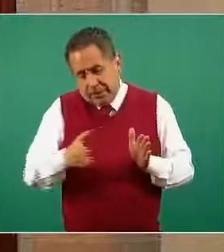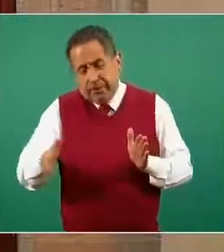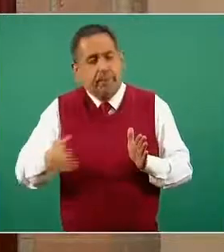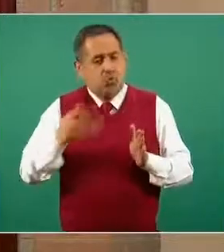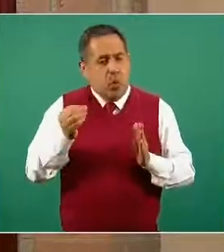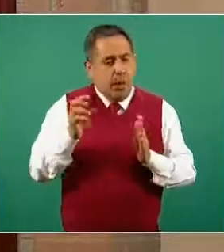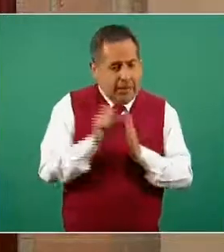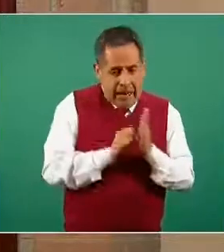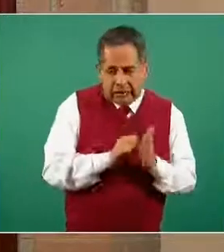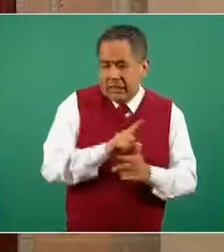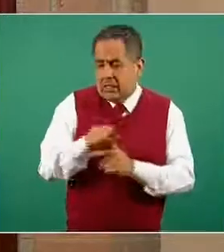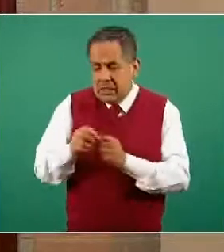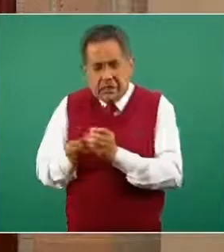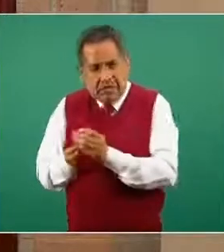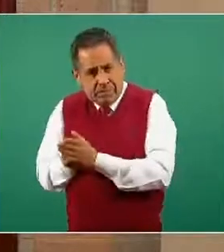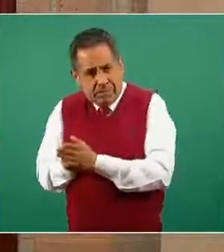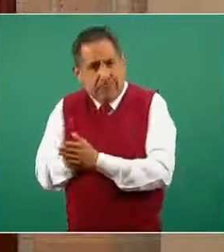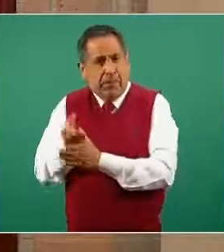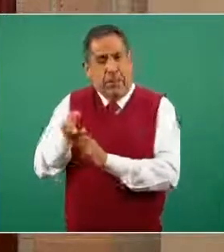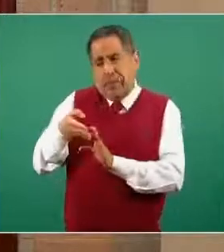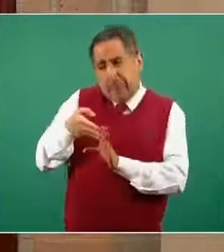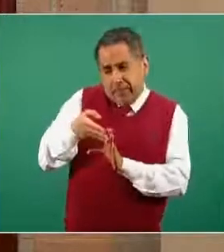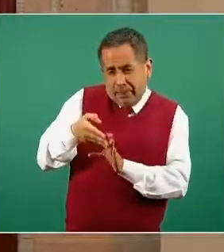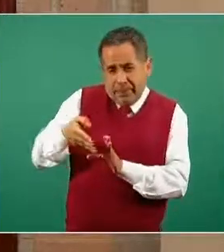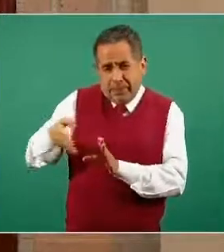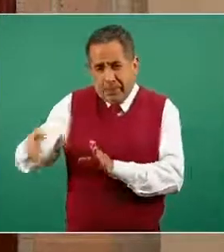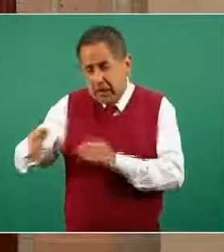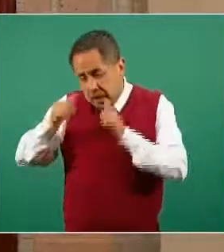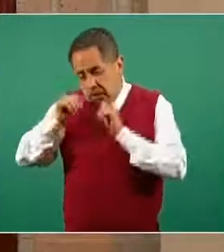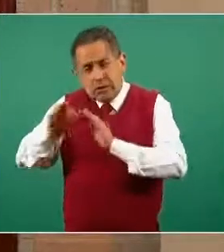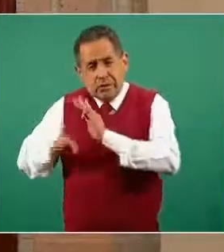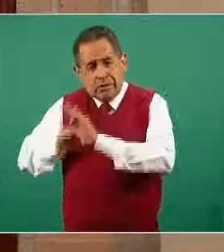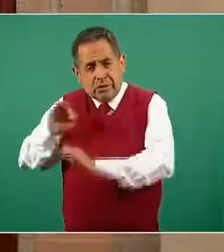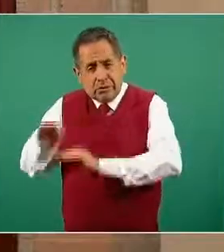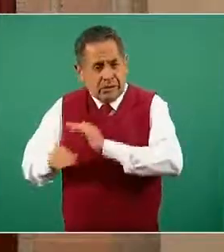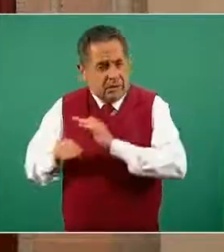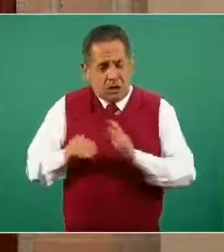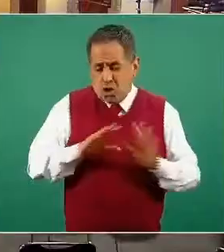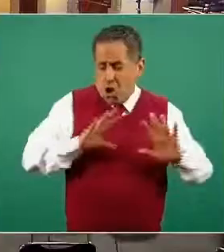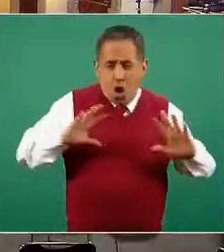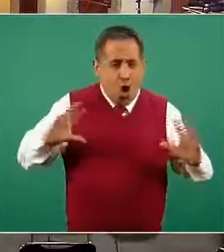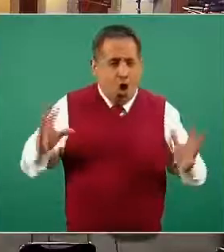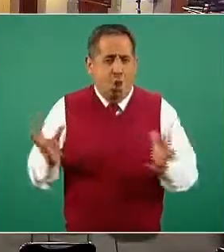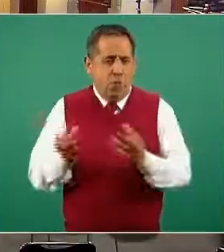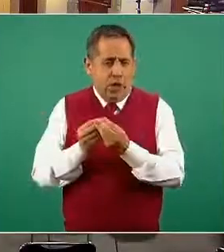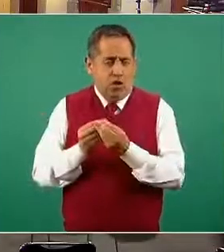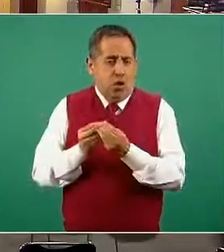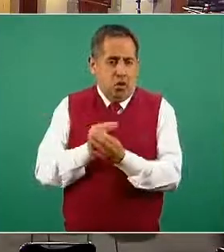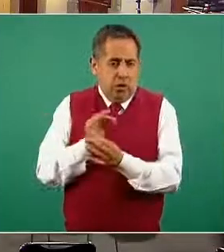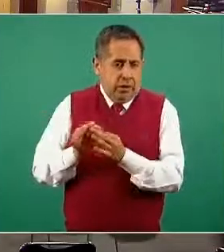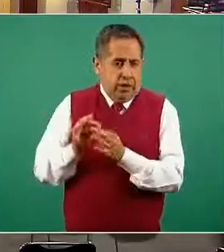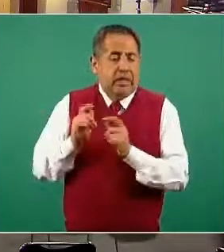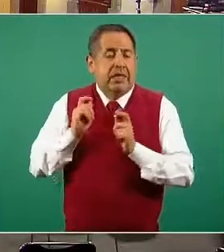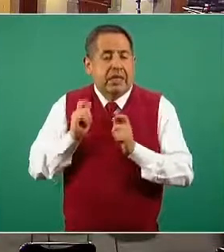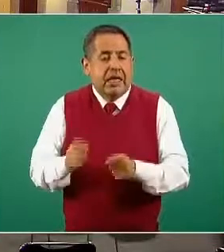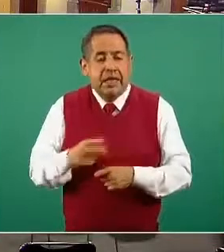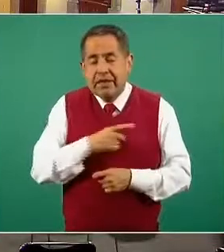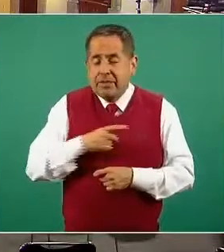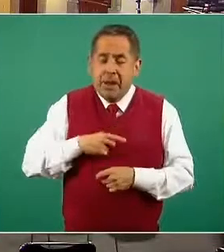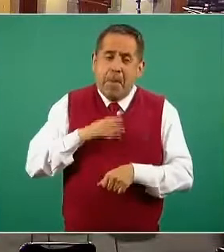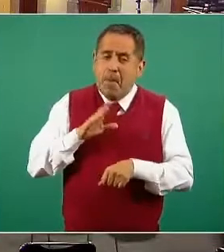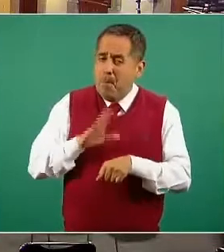médica del embarazo, así como la atención y cuidados que la mujer embarazada puede recibir en el hogar, deben de